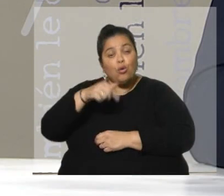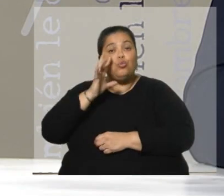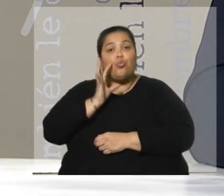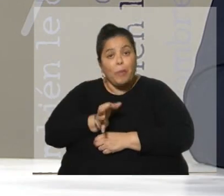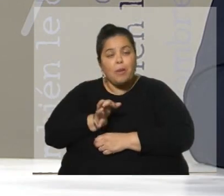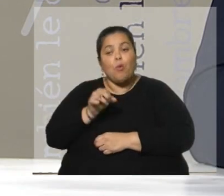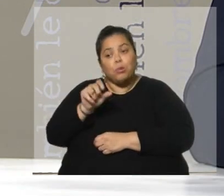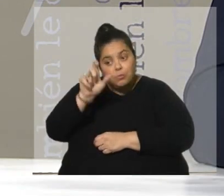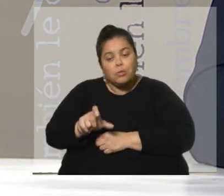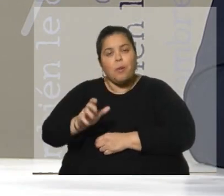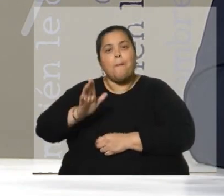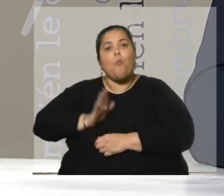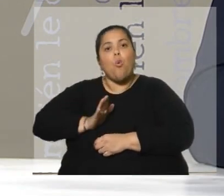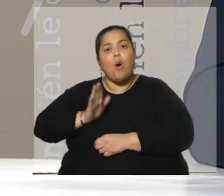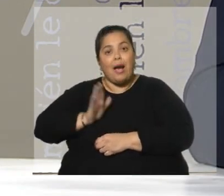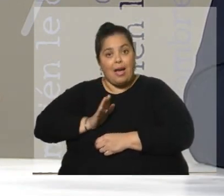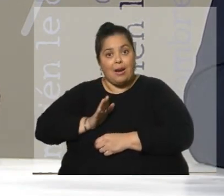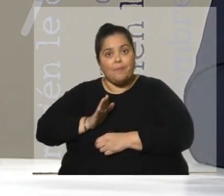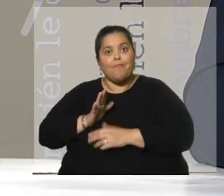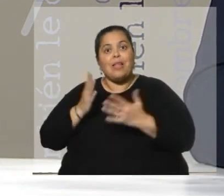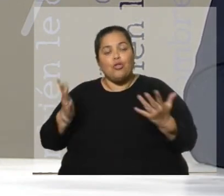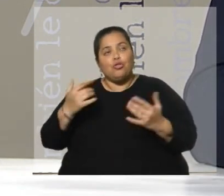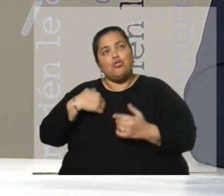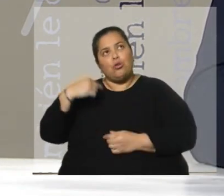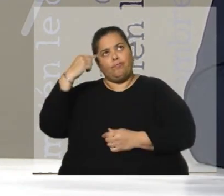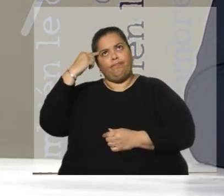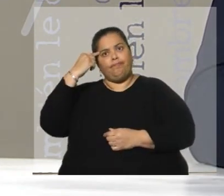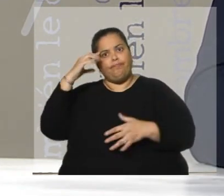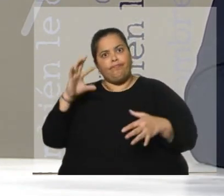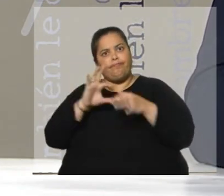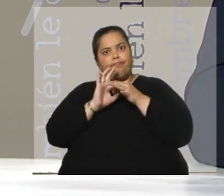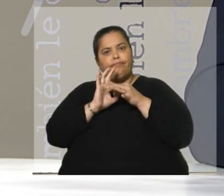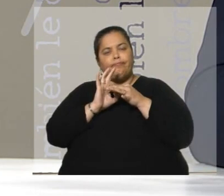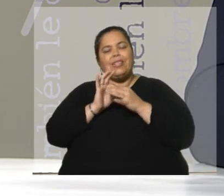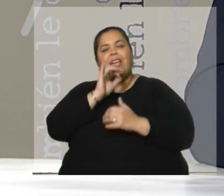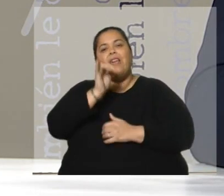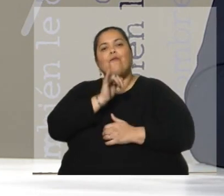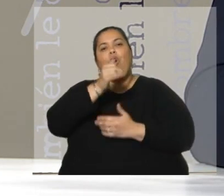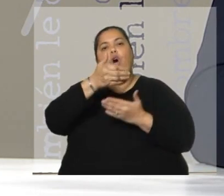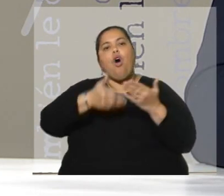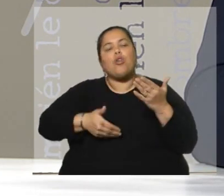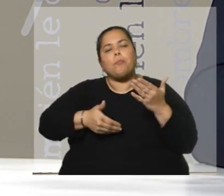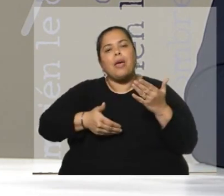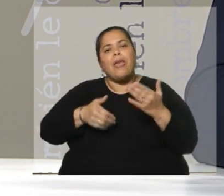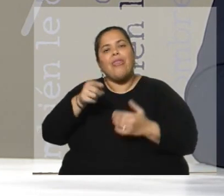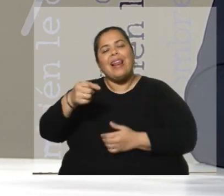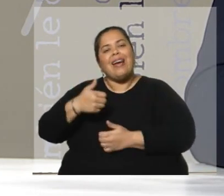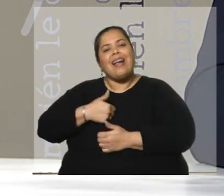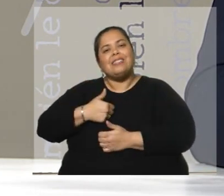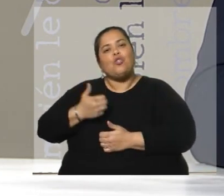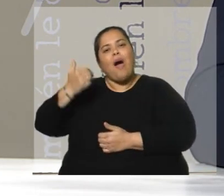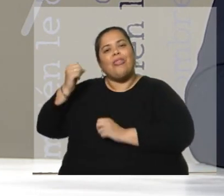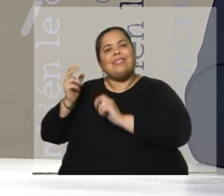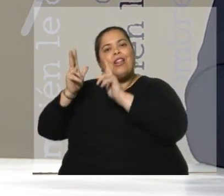Si nos atenemos, y hago un paréntesis en esto, al informe del Ejército que le dio al presidente Vázquez, que